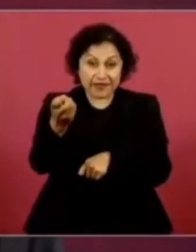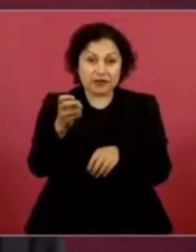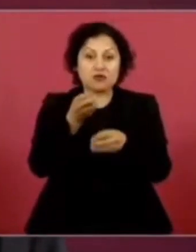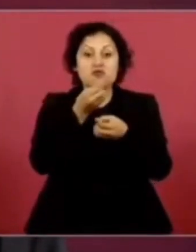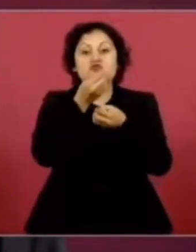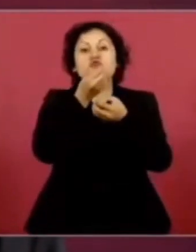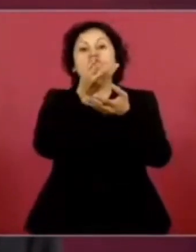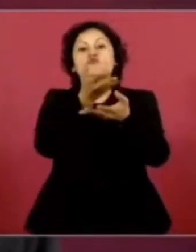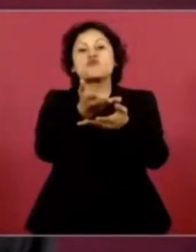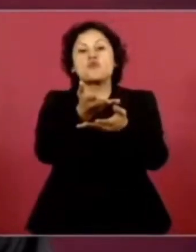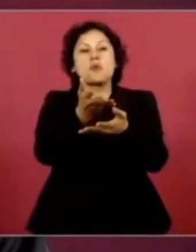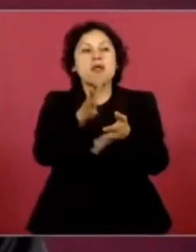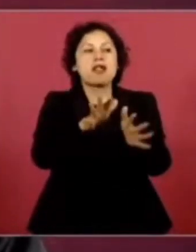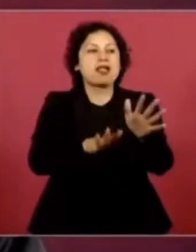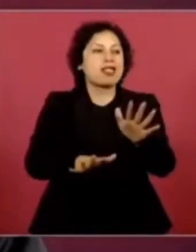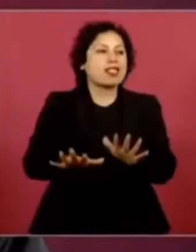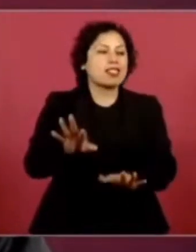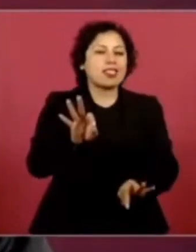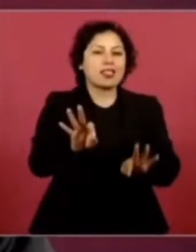mucho, muy bien.